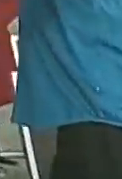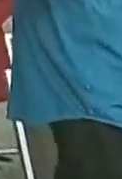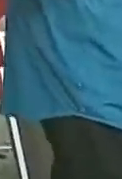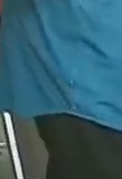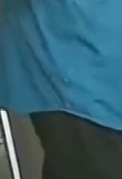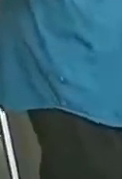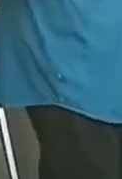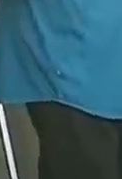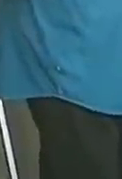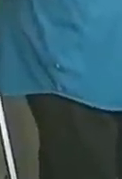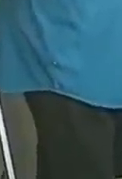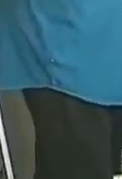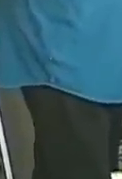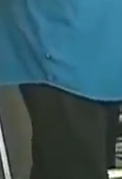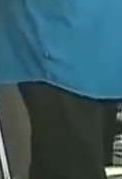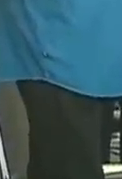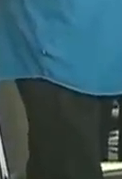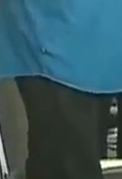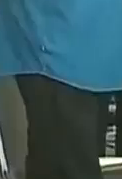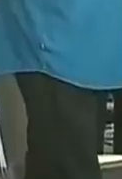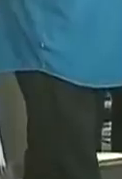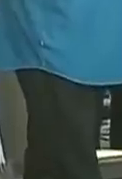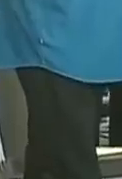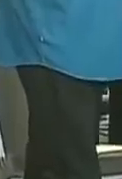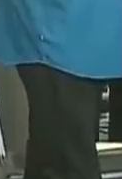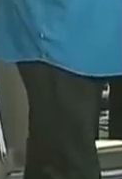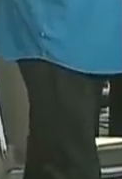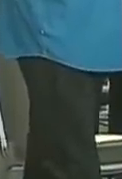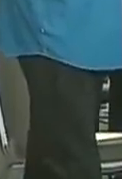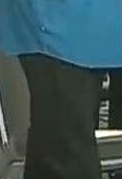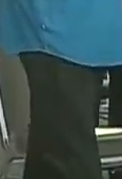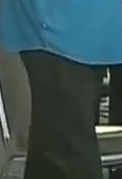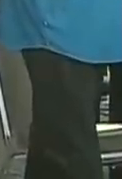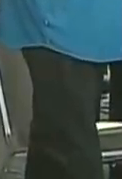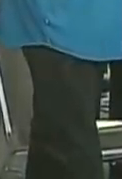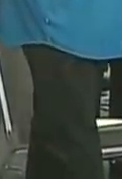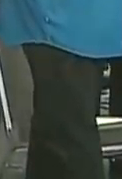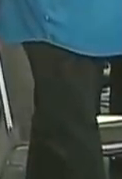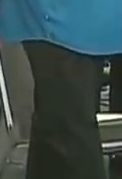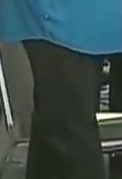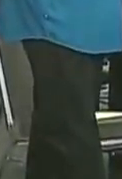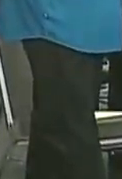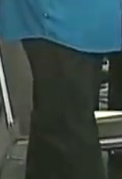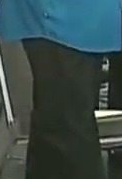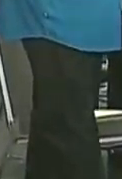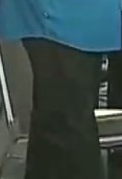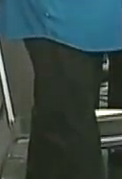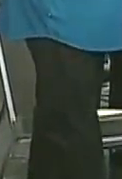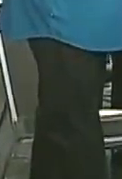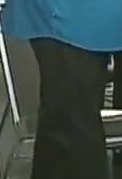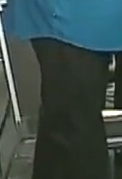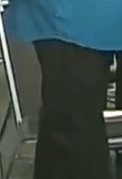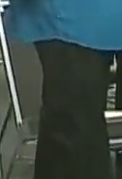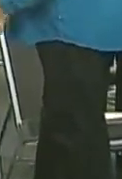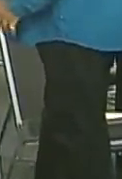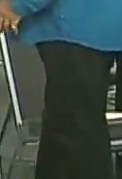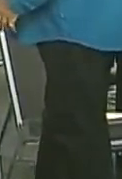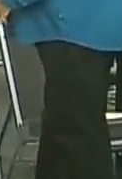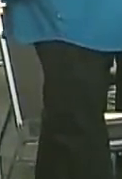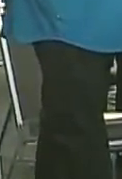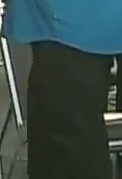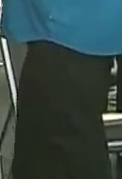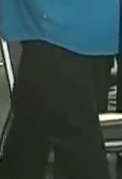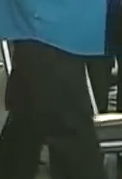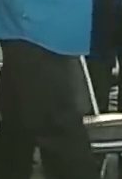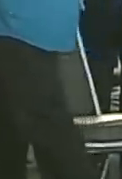minutos entregará los premios otorgados por la CELAR. Recordemos que fue creado con la finalidad de perpetuar y honrar